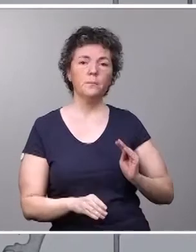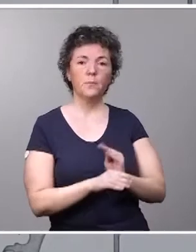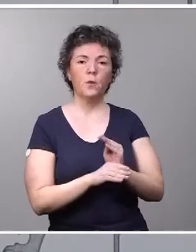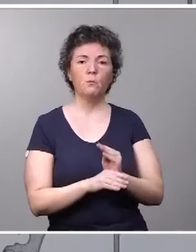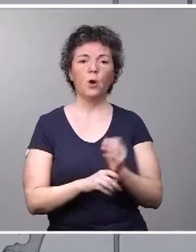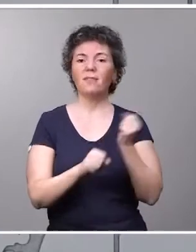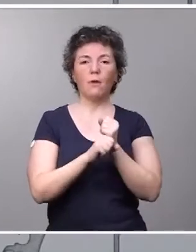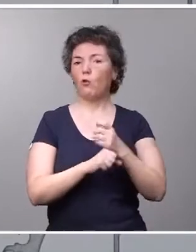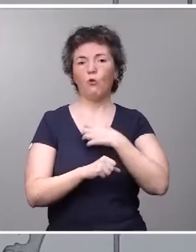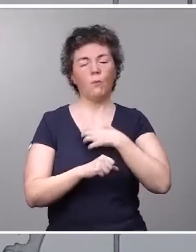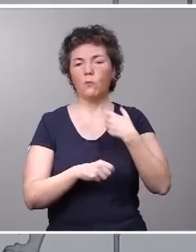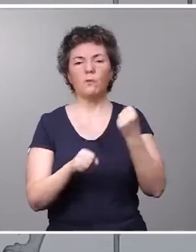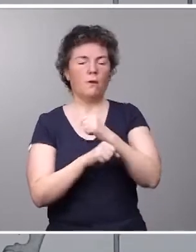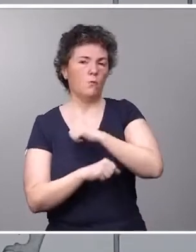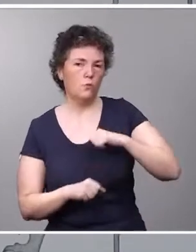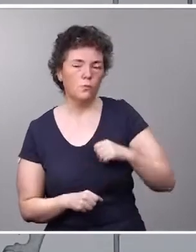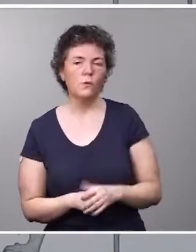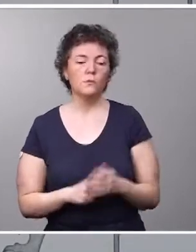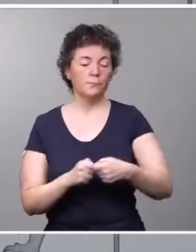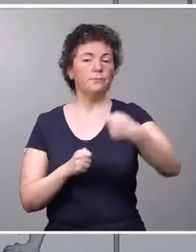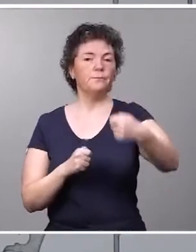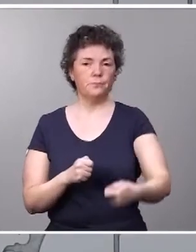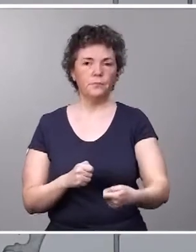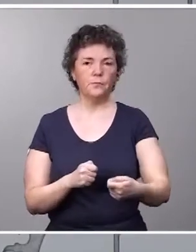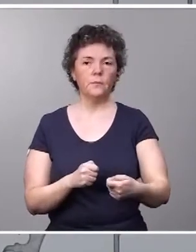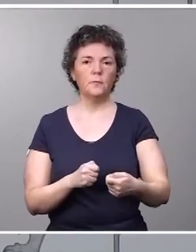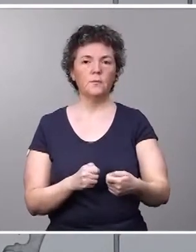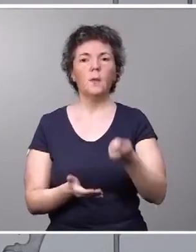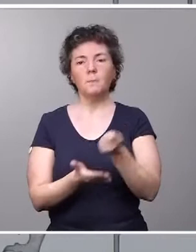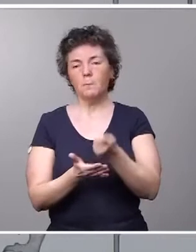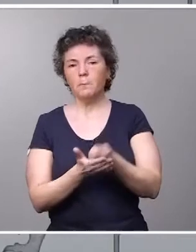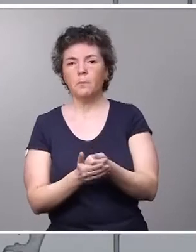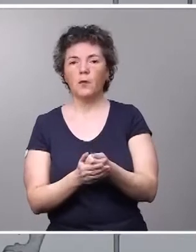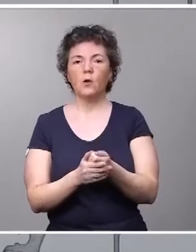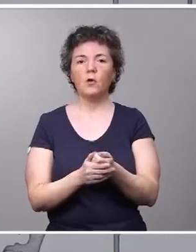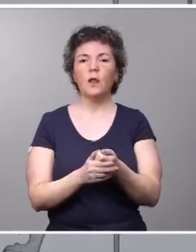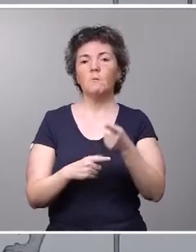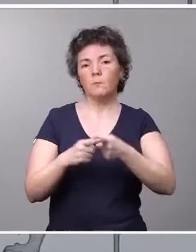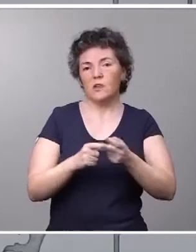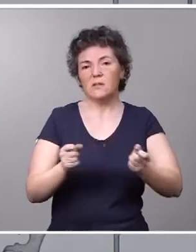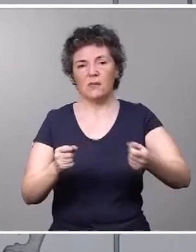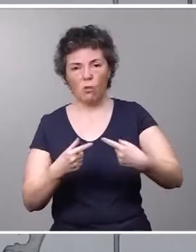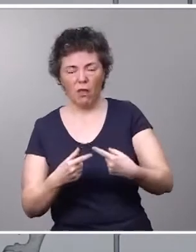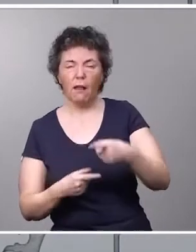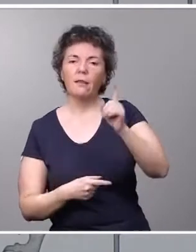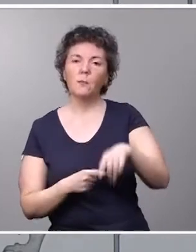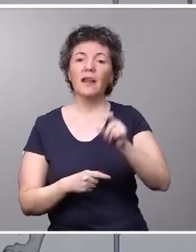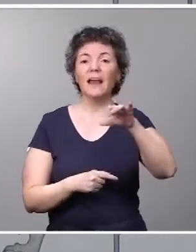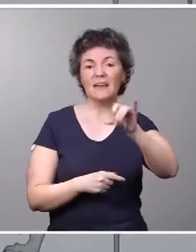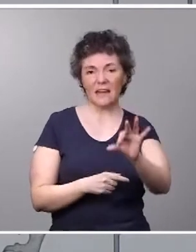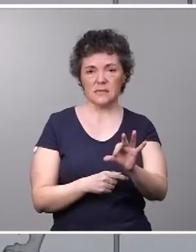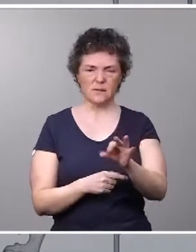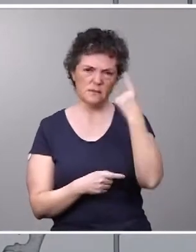trabajadores autónomos, los aplazamientos y las moratorias en el pago a las cuotas de la Seguridad Social y también los ERDES que conocen bien